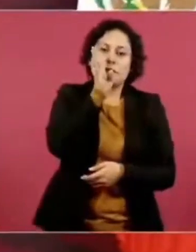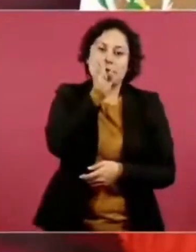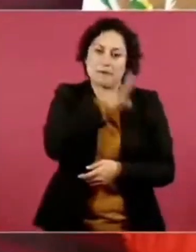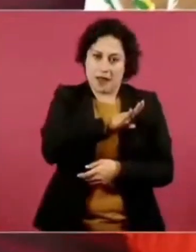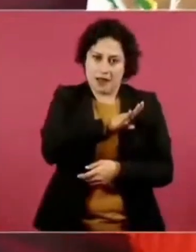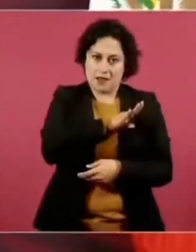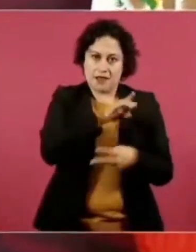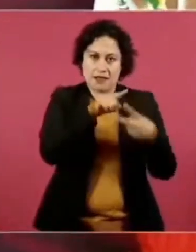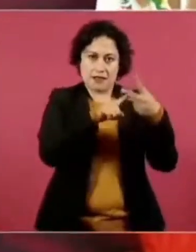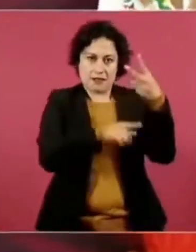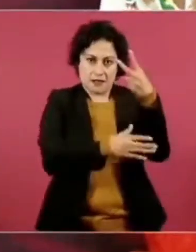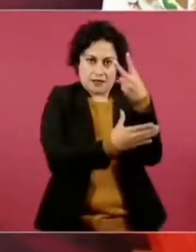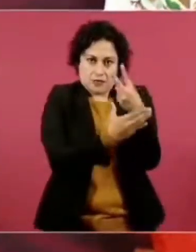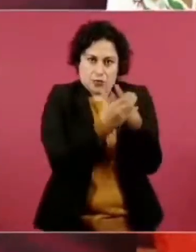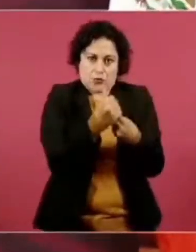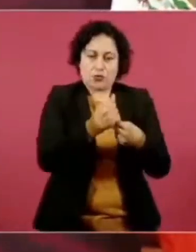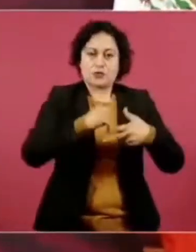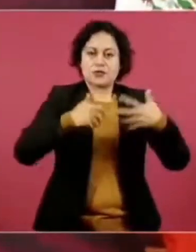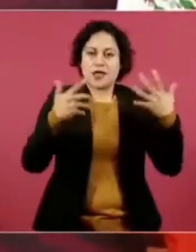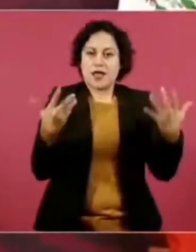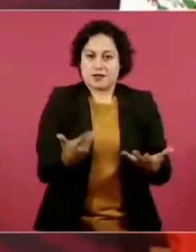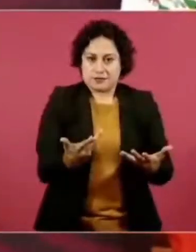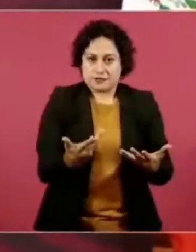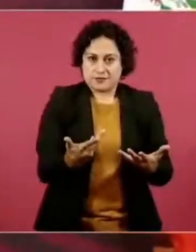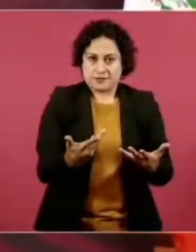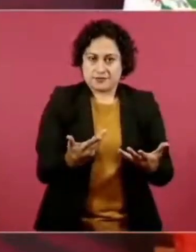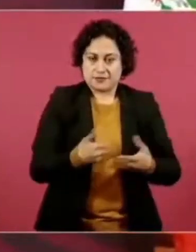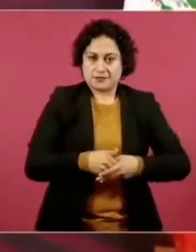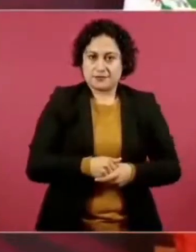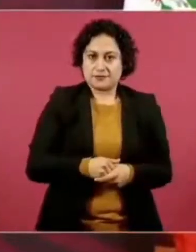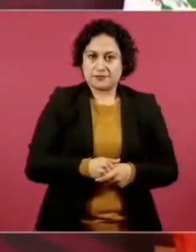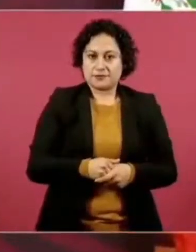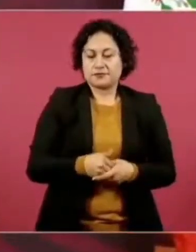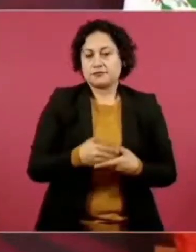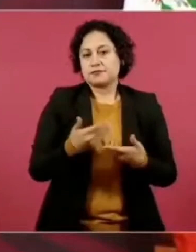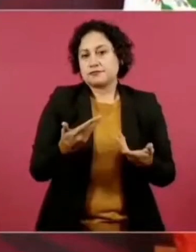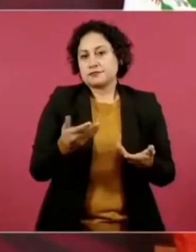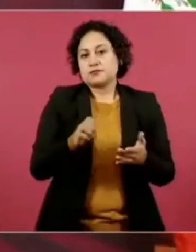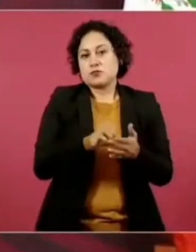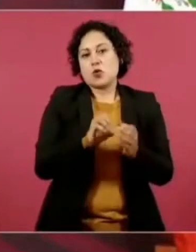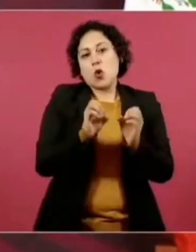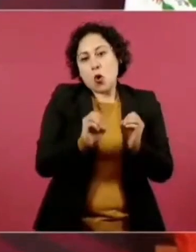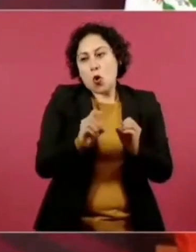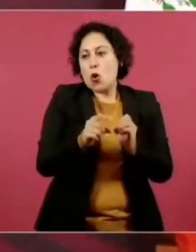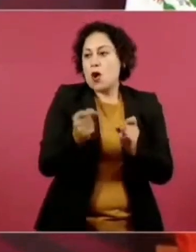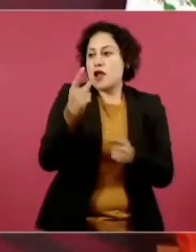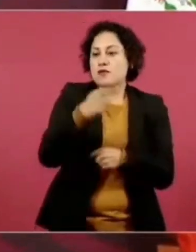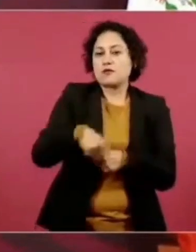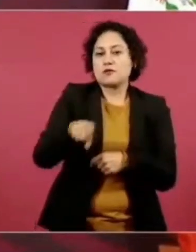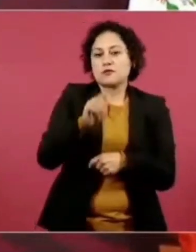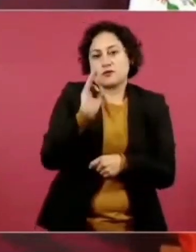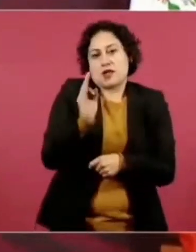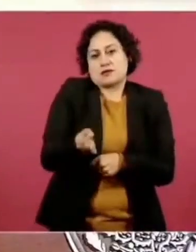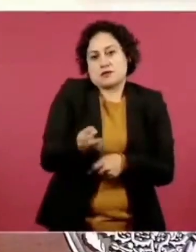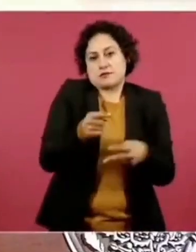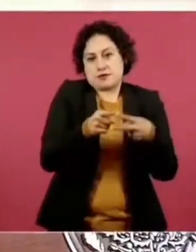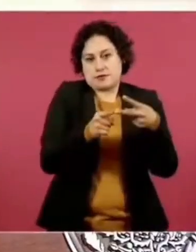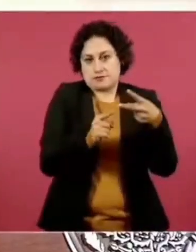o de tolerar las dos cosas, corrupción